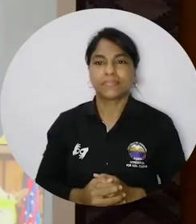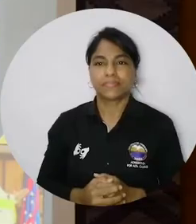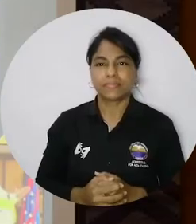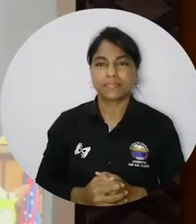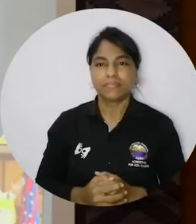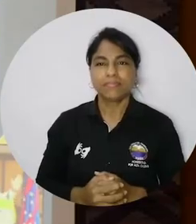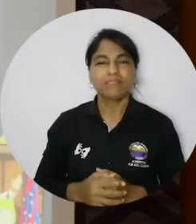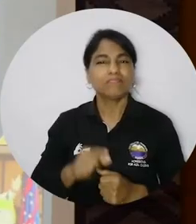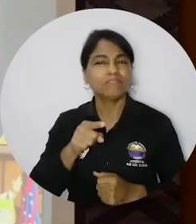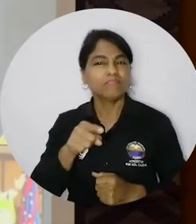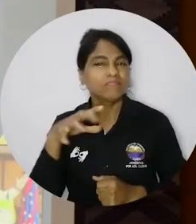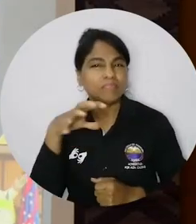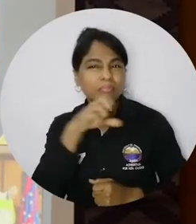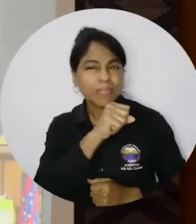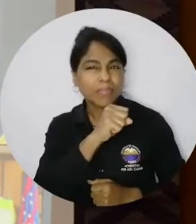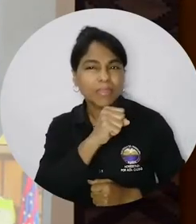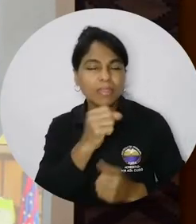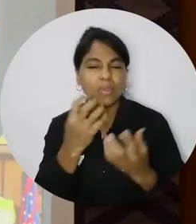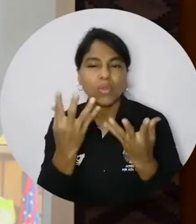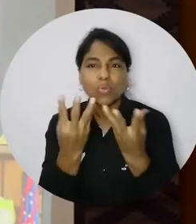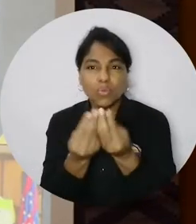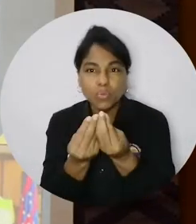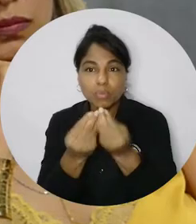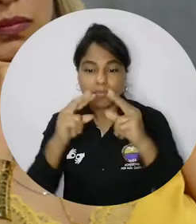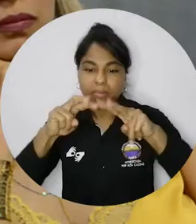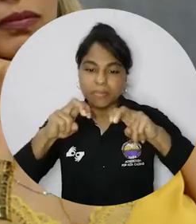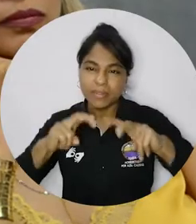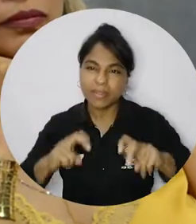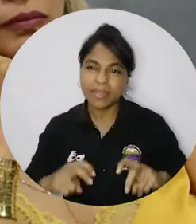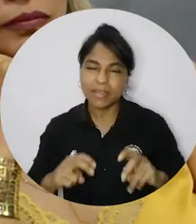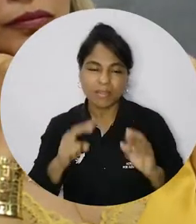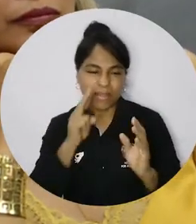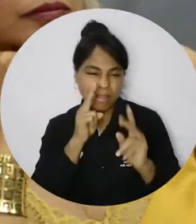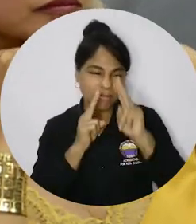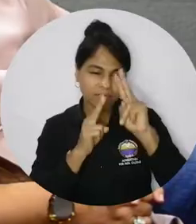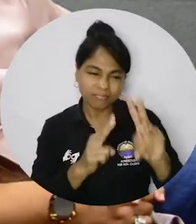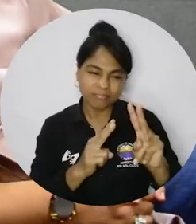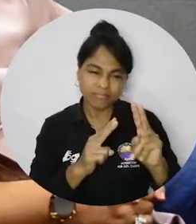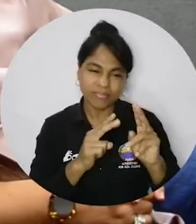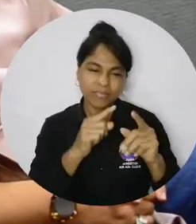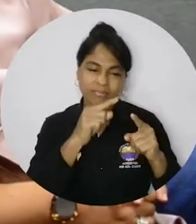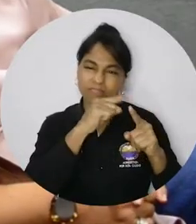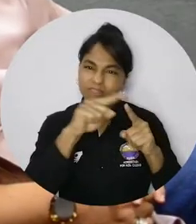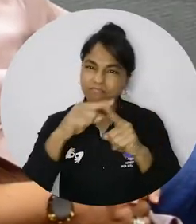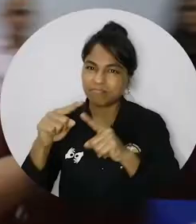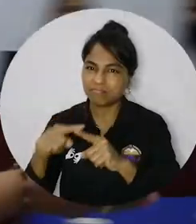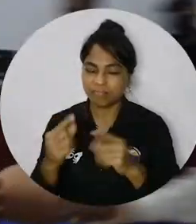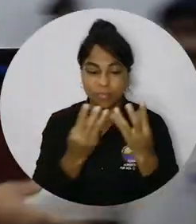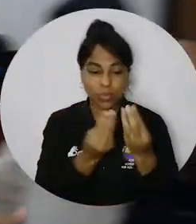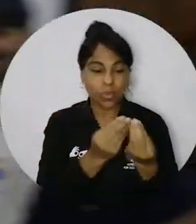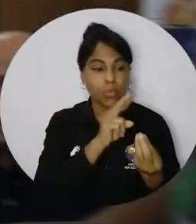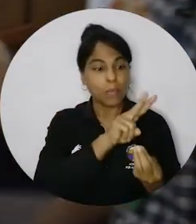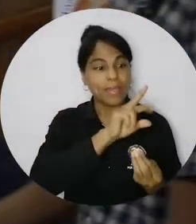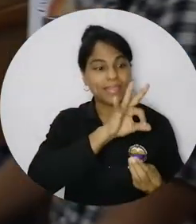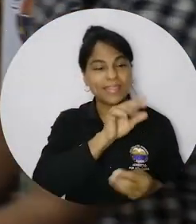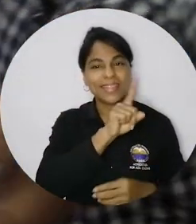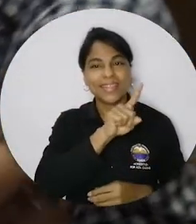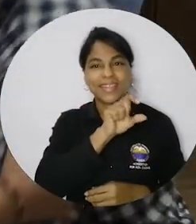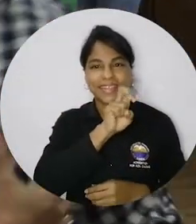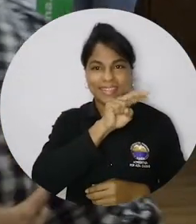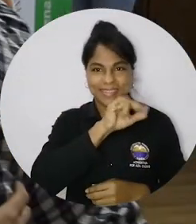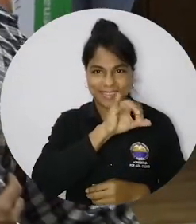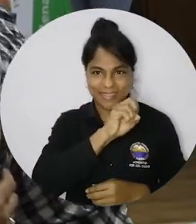Los resultados arrojaron que los investigadores fueron reconocidos en diferentes categorías, como 23 en senior,